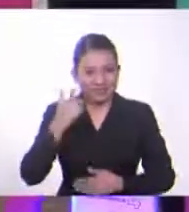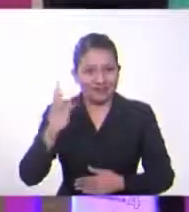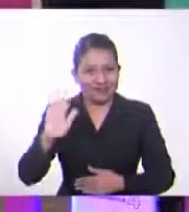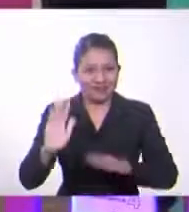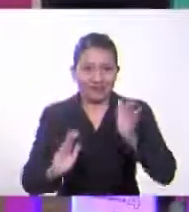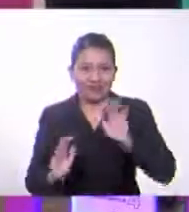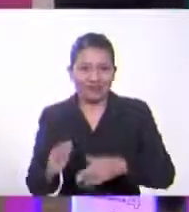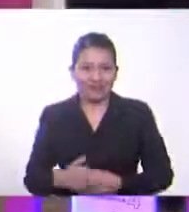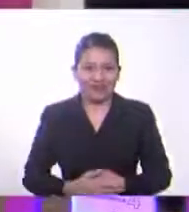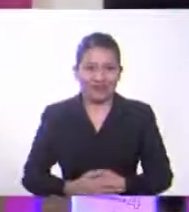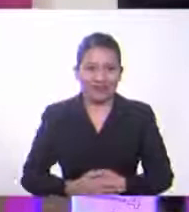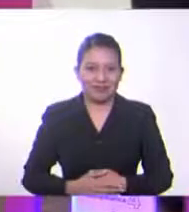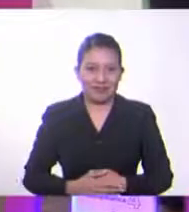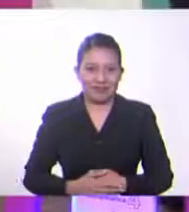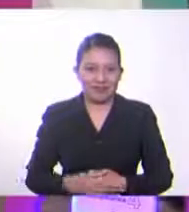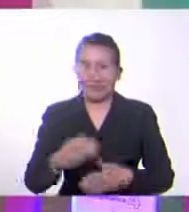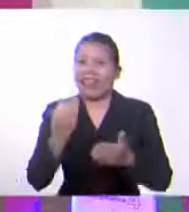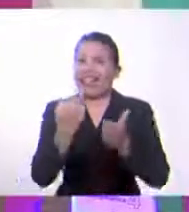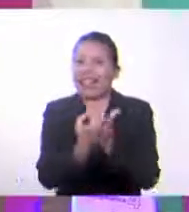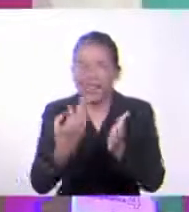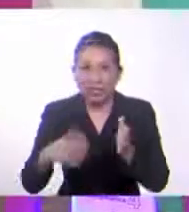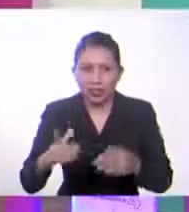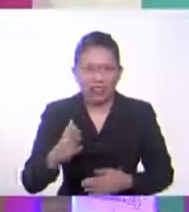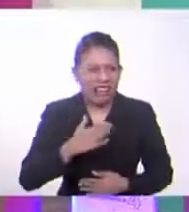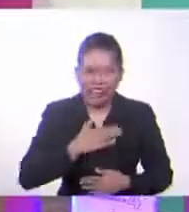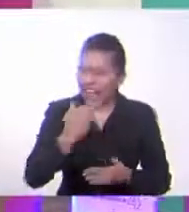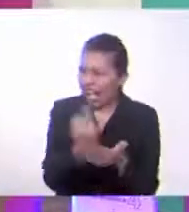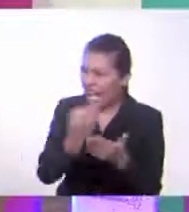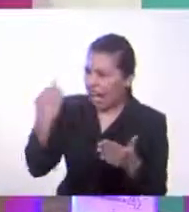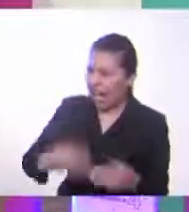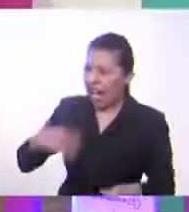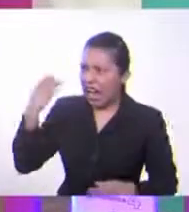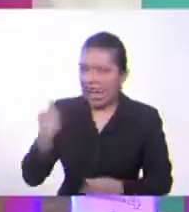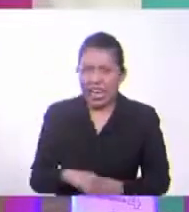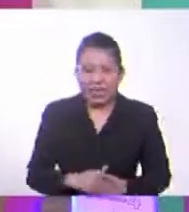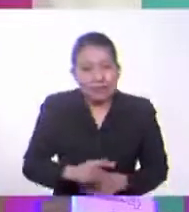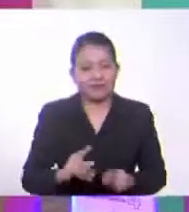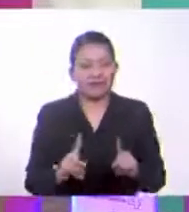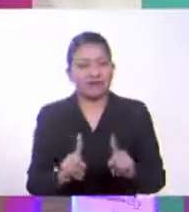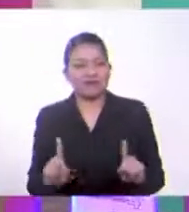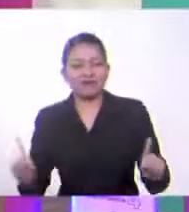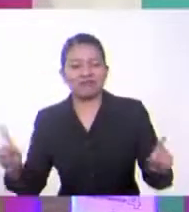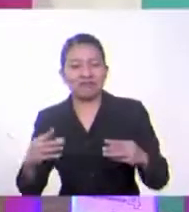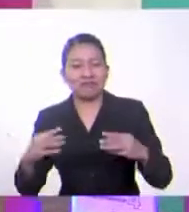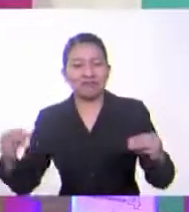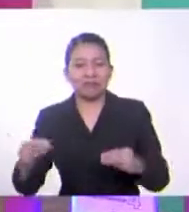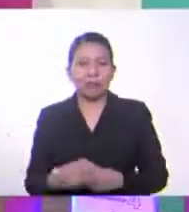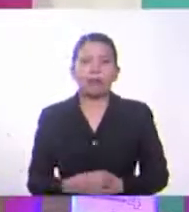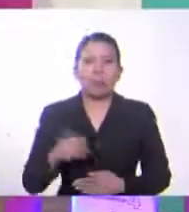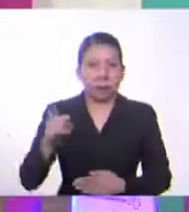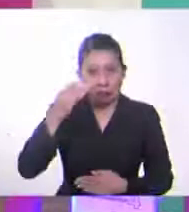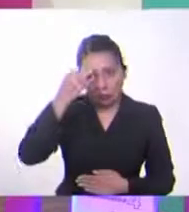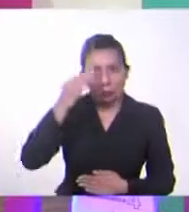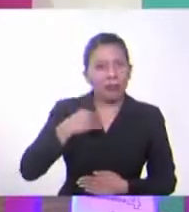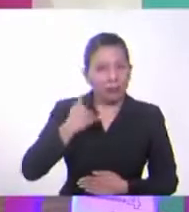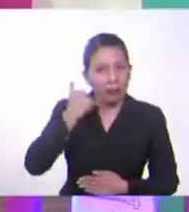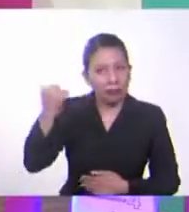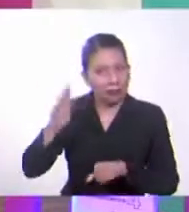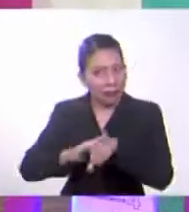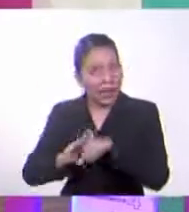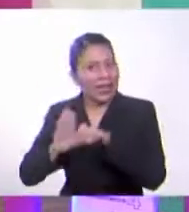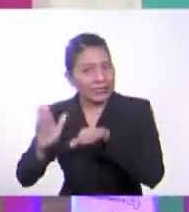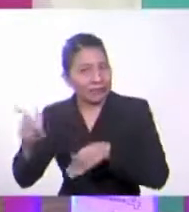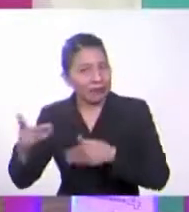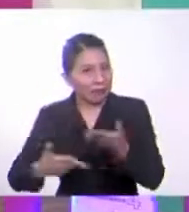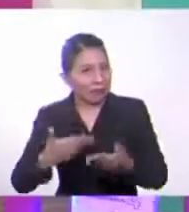Ya ves, Doris, que no era el más caro. El mío fue el más caro. Ya le creo a ese vendedor. Le voy a echar una llamada para darle las